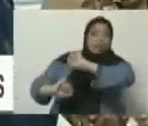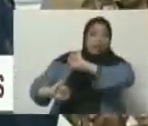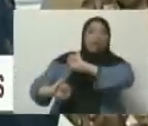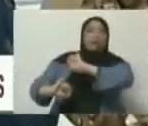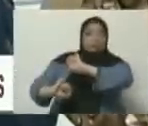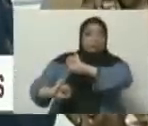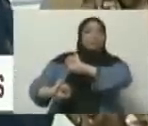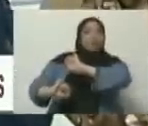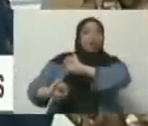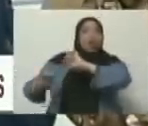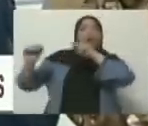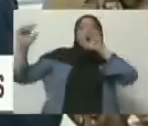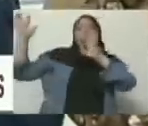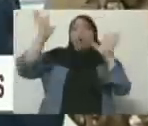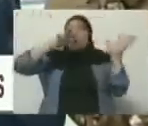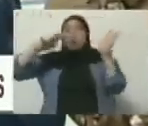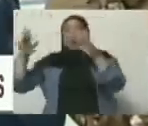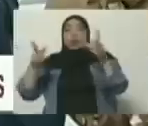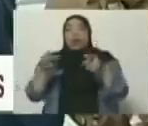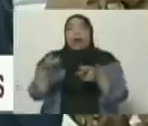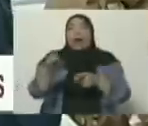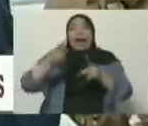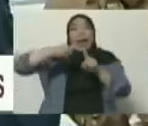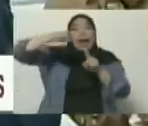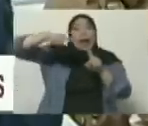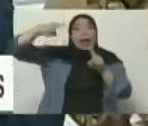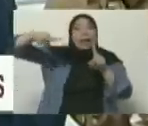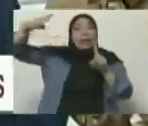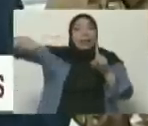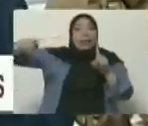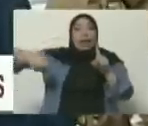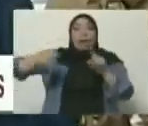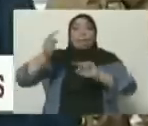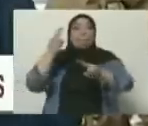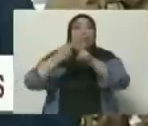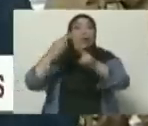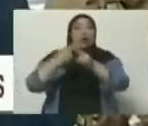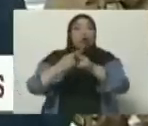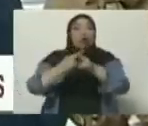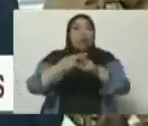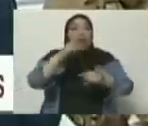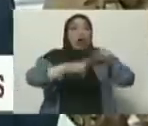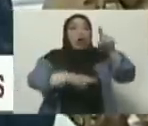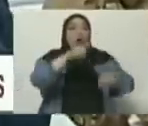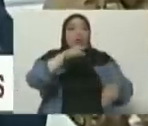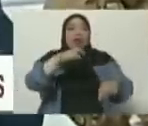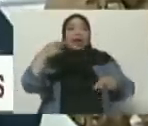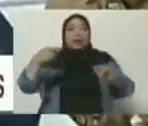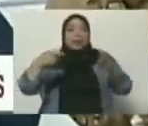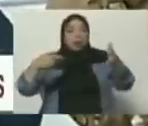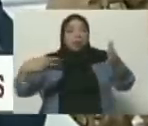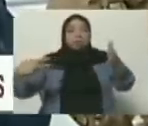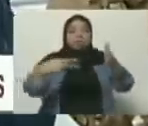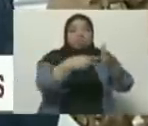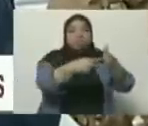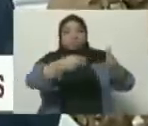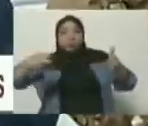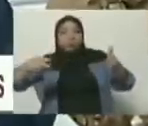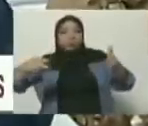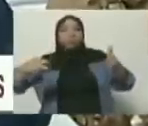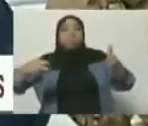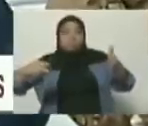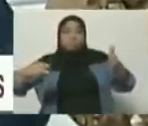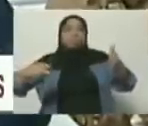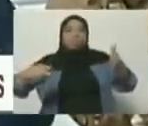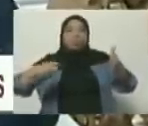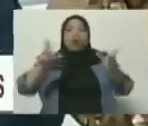vientos, desenchufar los equipos eléctricos, cerrar todas las llaves de gas, tener